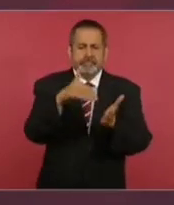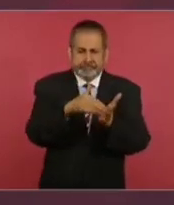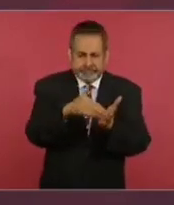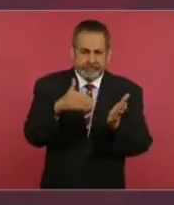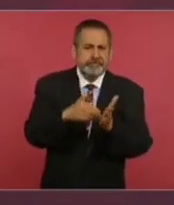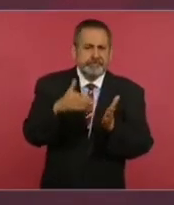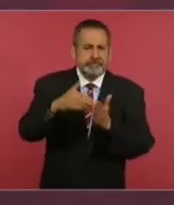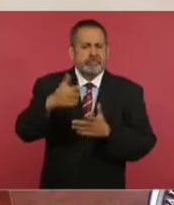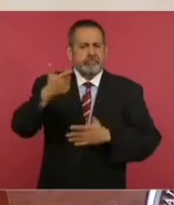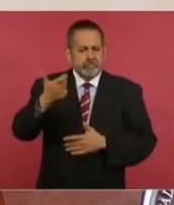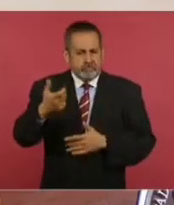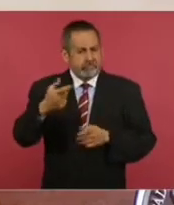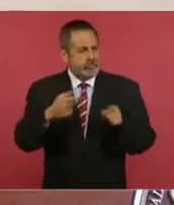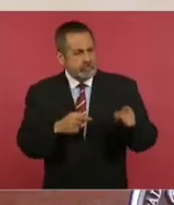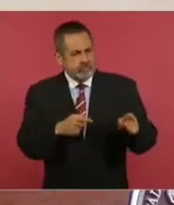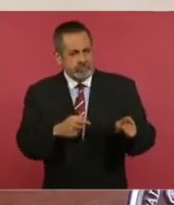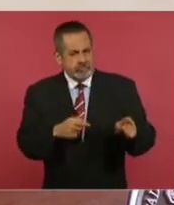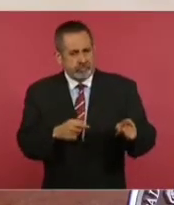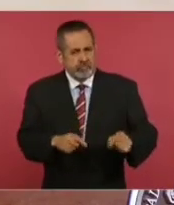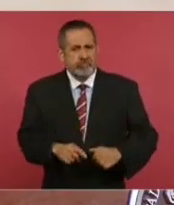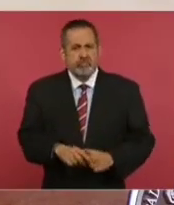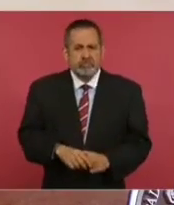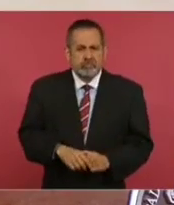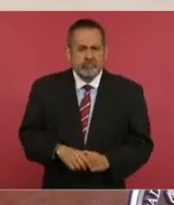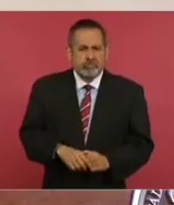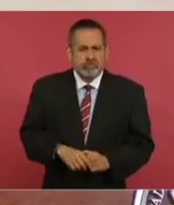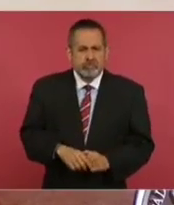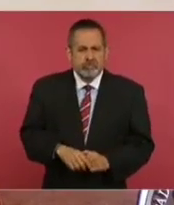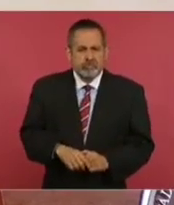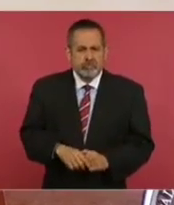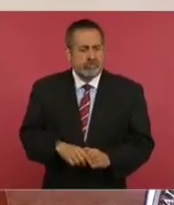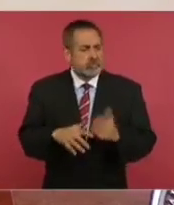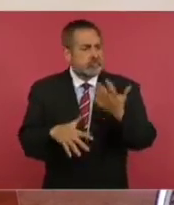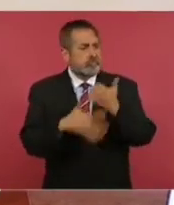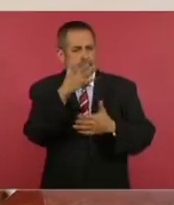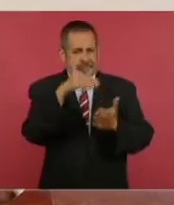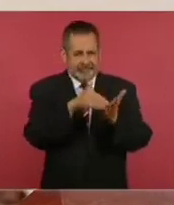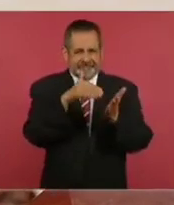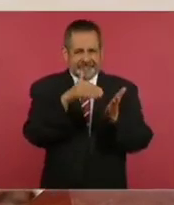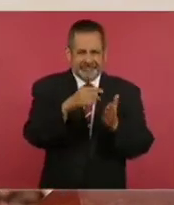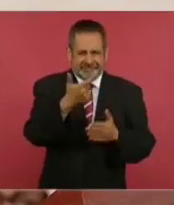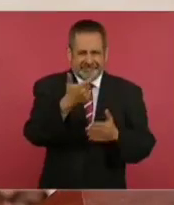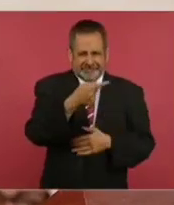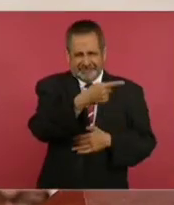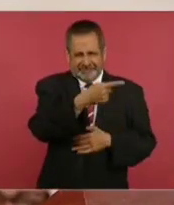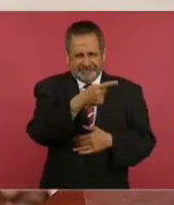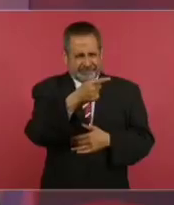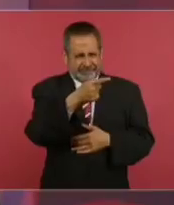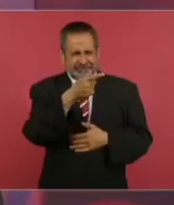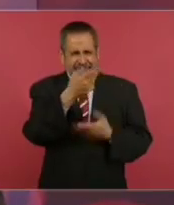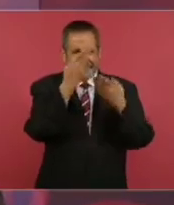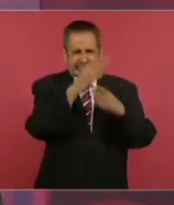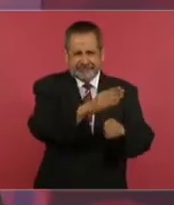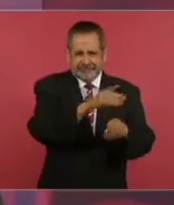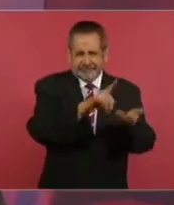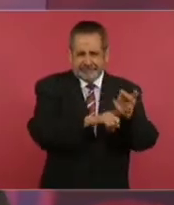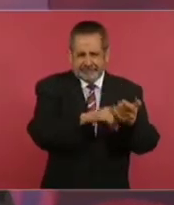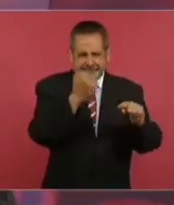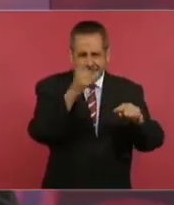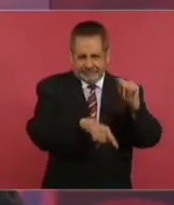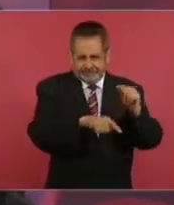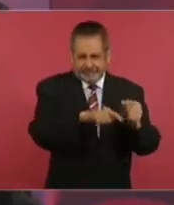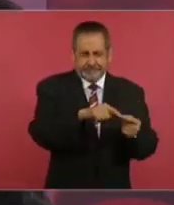de pesos del fideicomiso del Poder Judicial